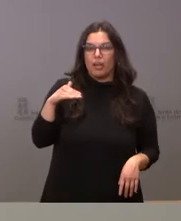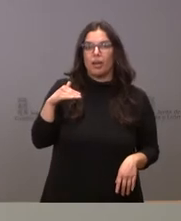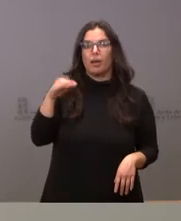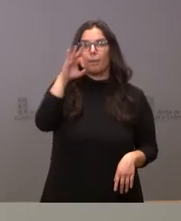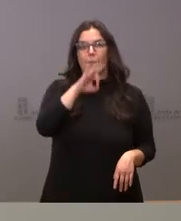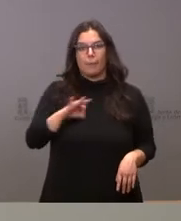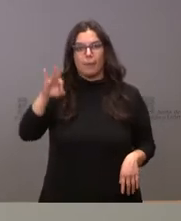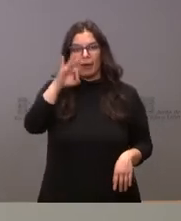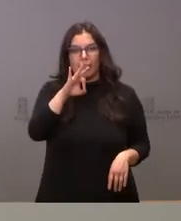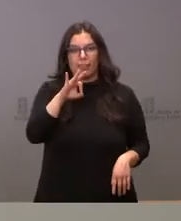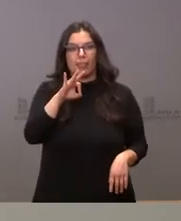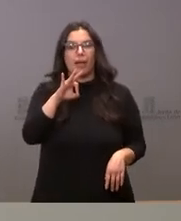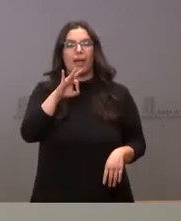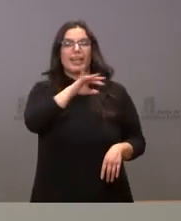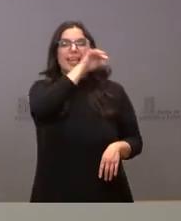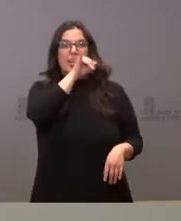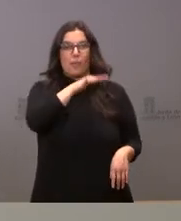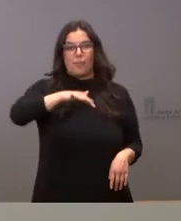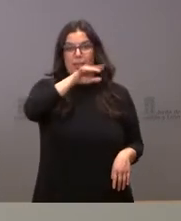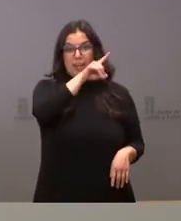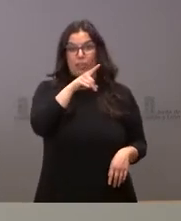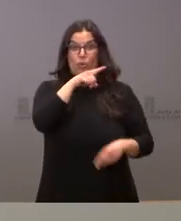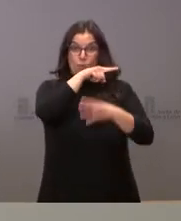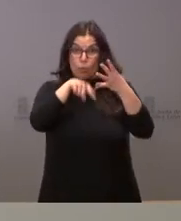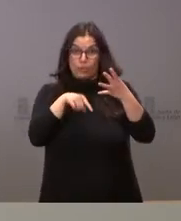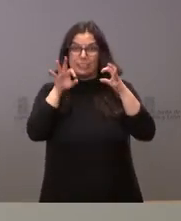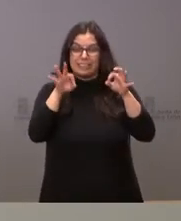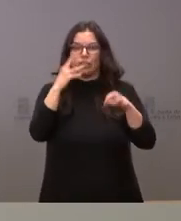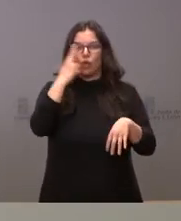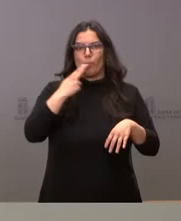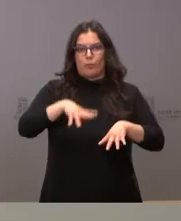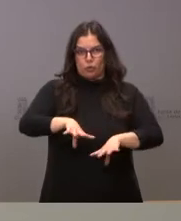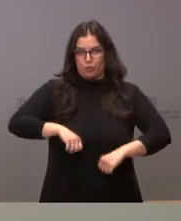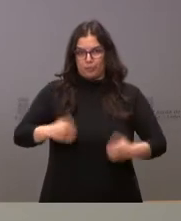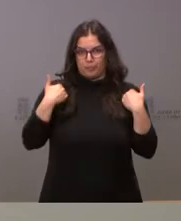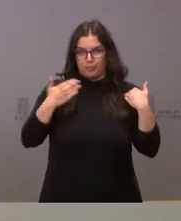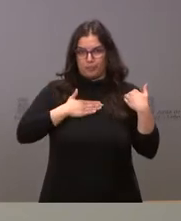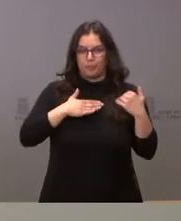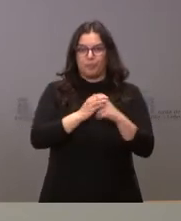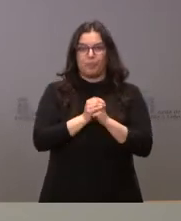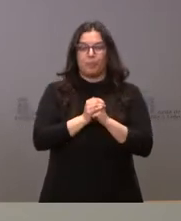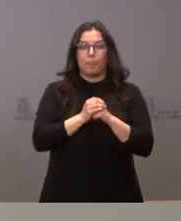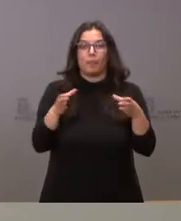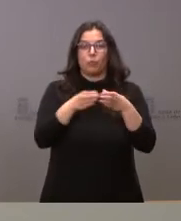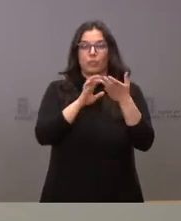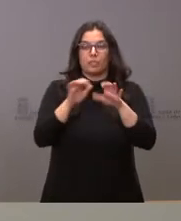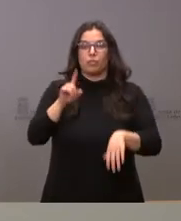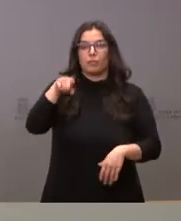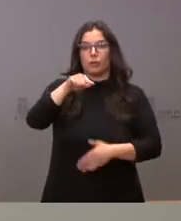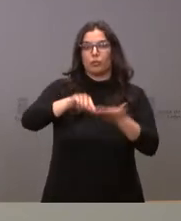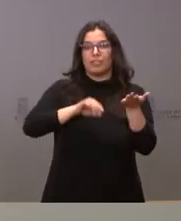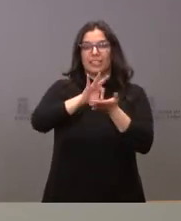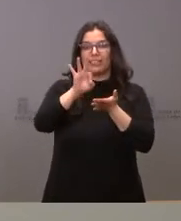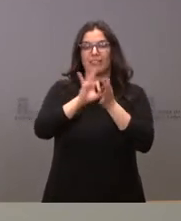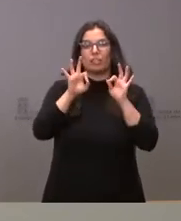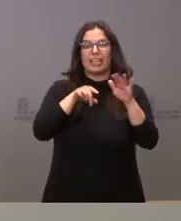Palencia y en El Bierzo, que eran los compromisos que habíamos asumido. La Junta contrata, asimismo, el Servicio de